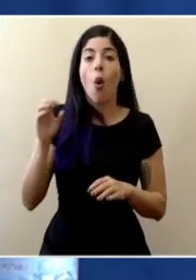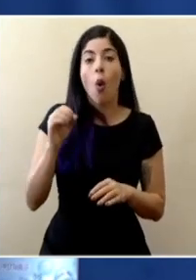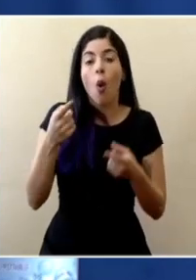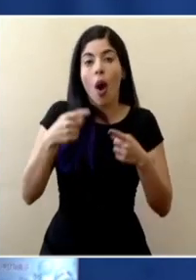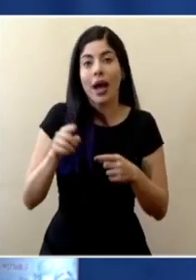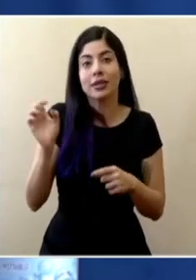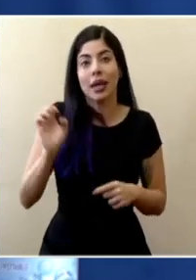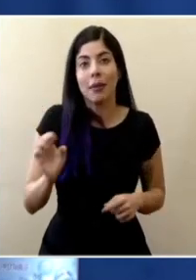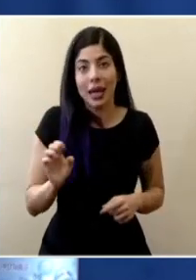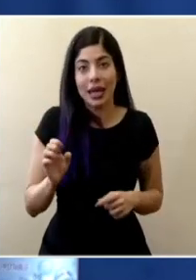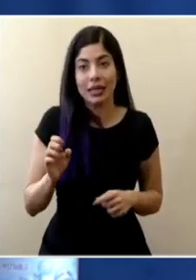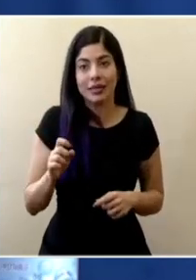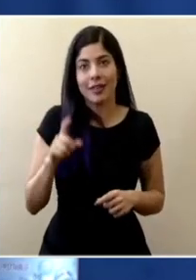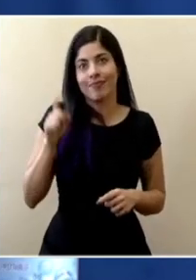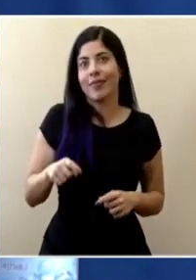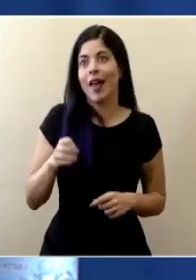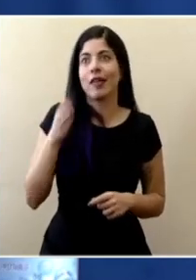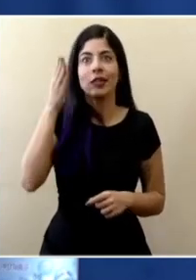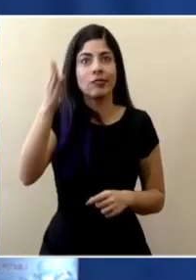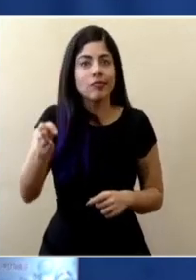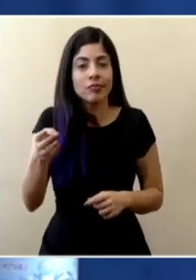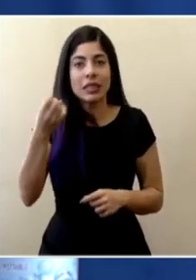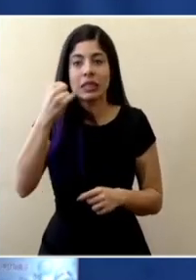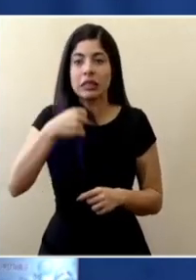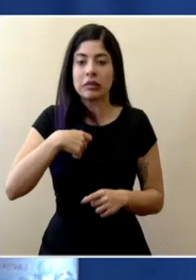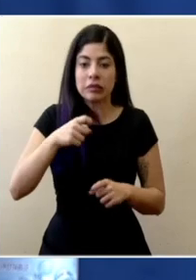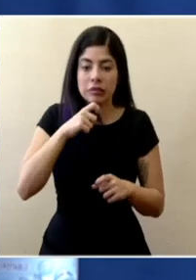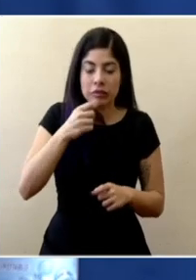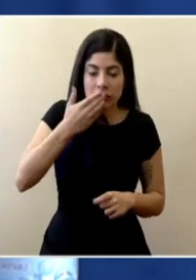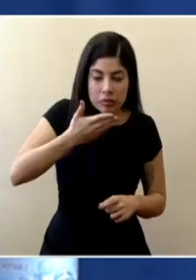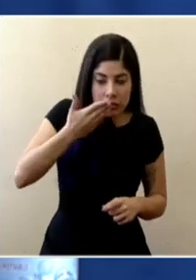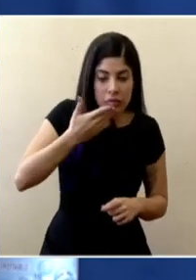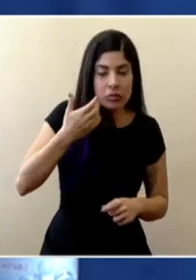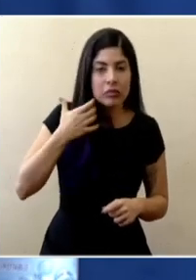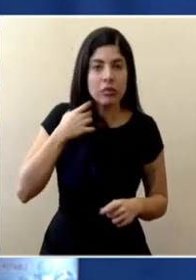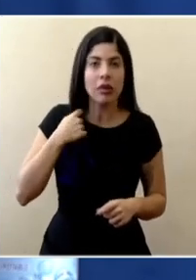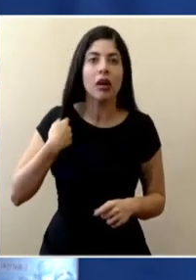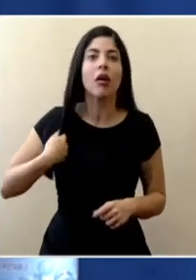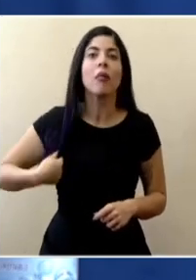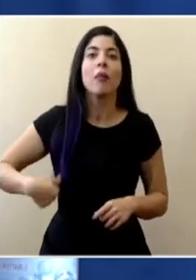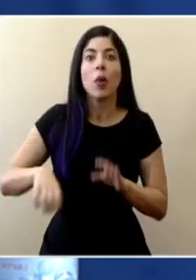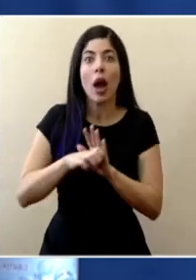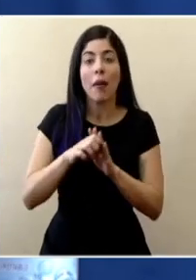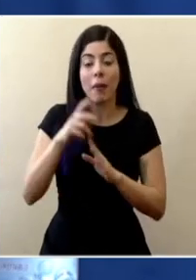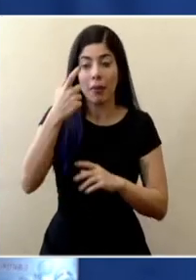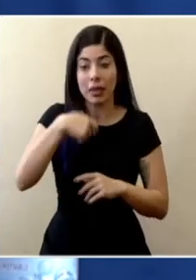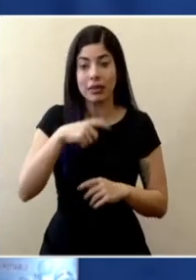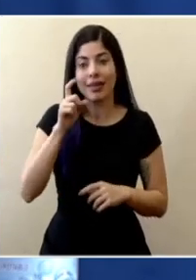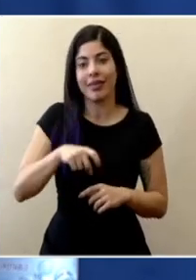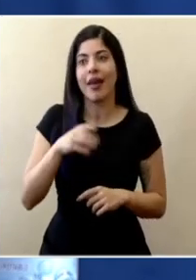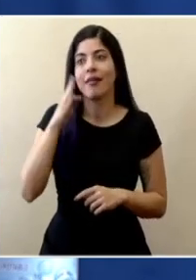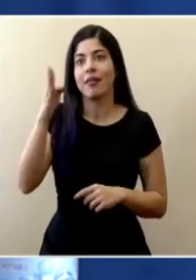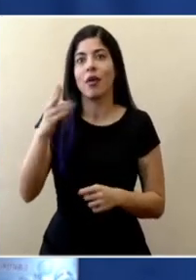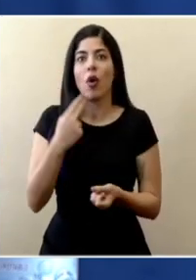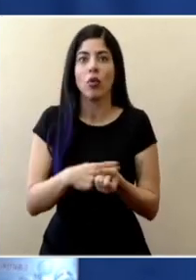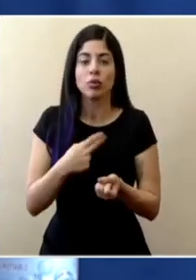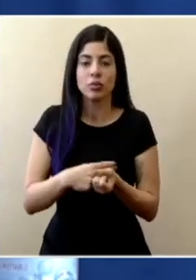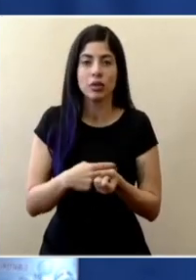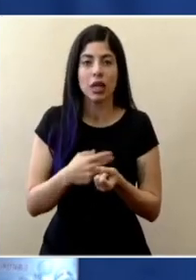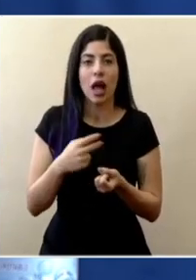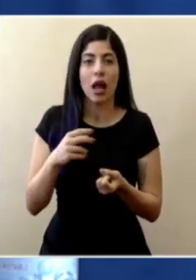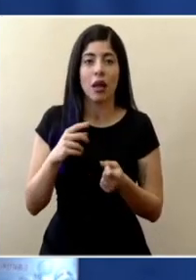situación de urgencia donde tenemos que ir o consultar ya si hay una dificultad respiratoria ¿verdad? progresiva por ejemplo que tengamos que ir al servicio de salud